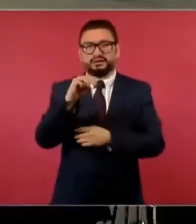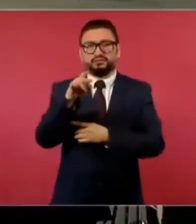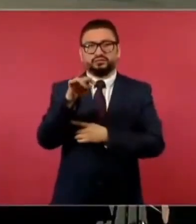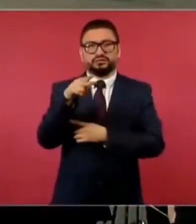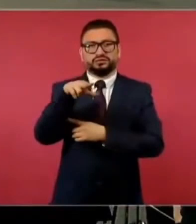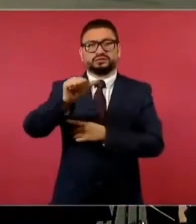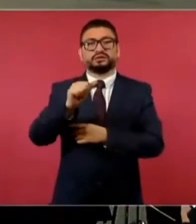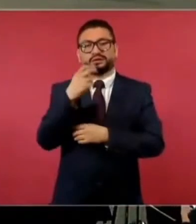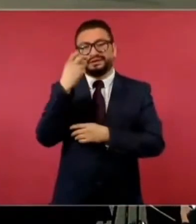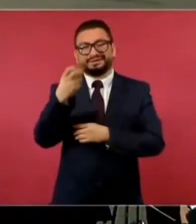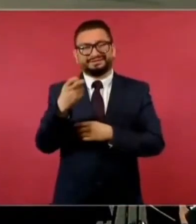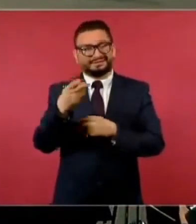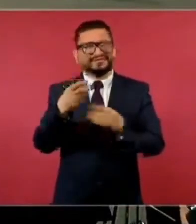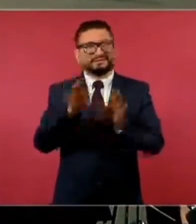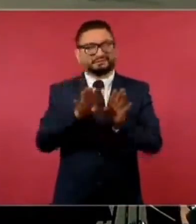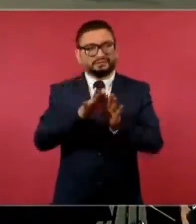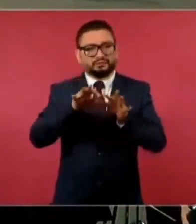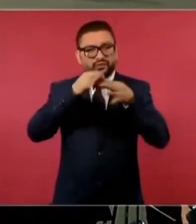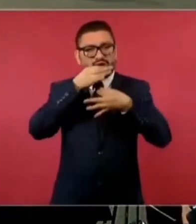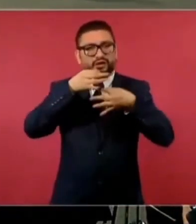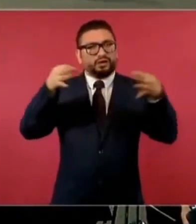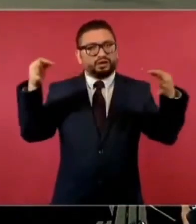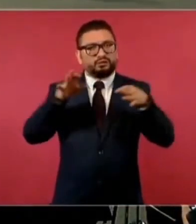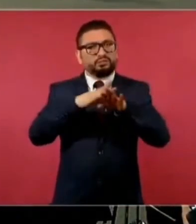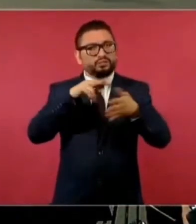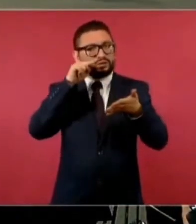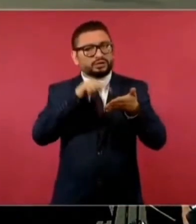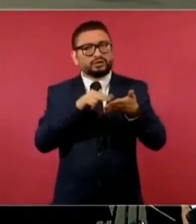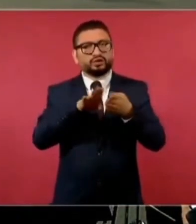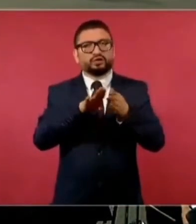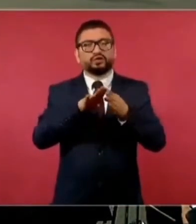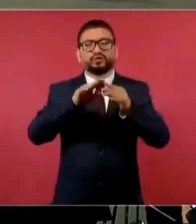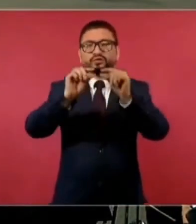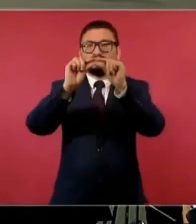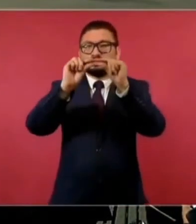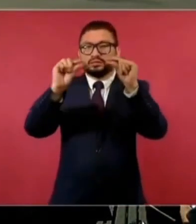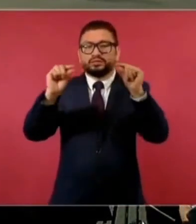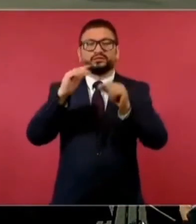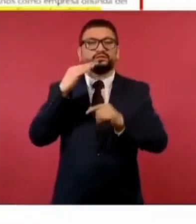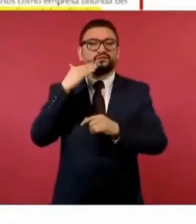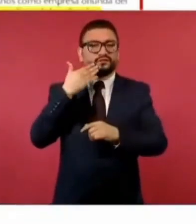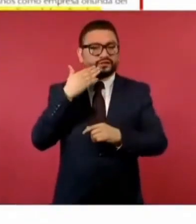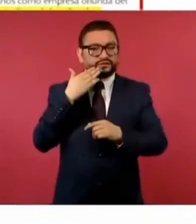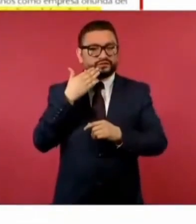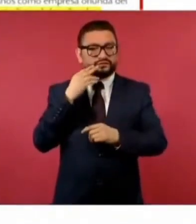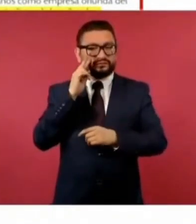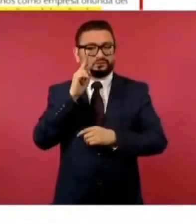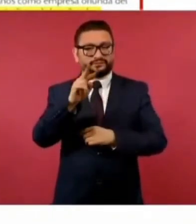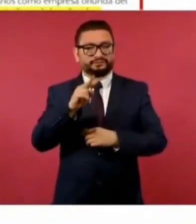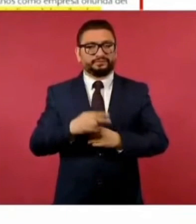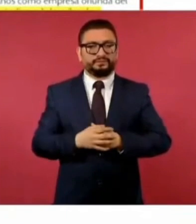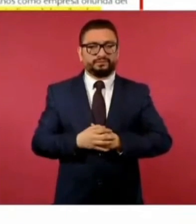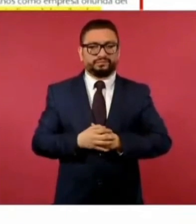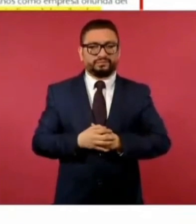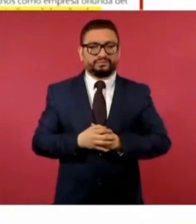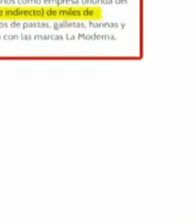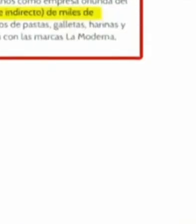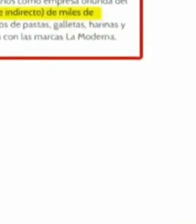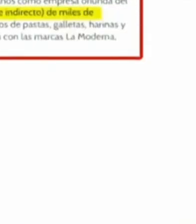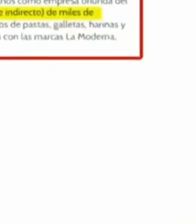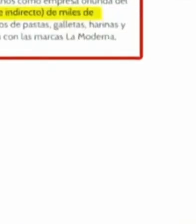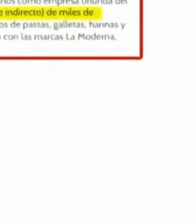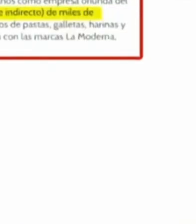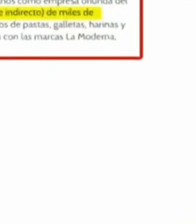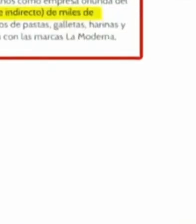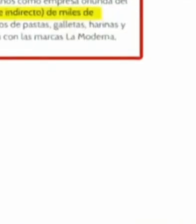llama mucho la atención porque fue publicado a través de una cuenta de Facebook con mucho alcance